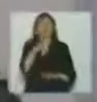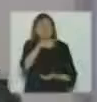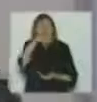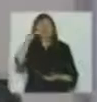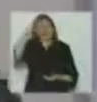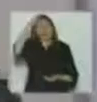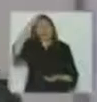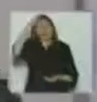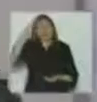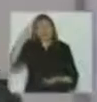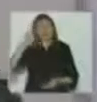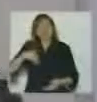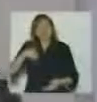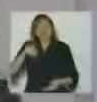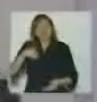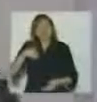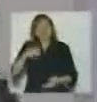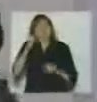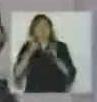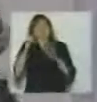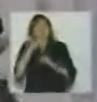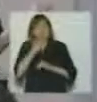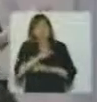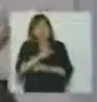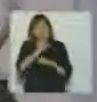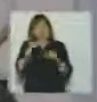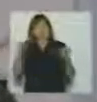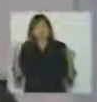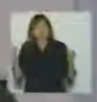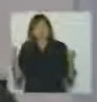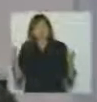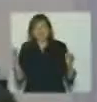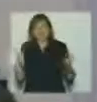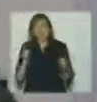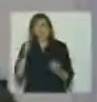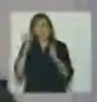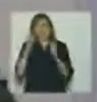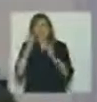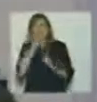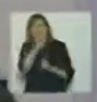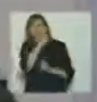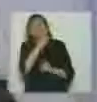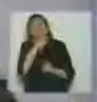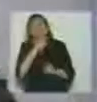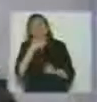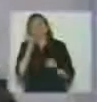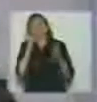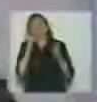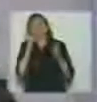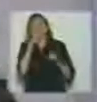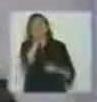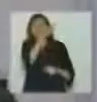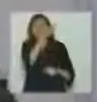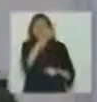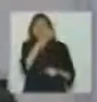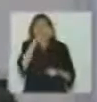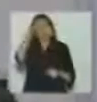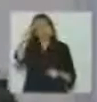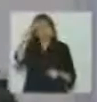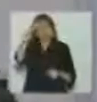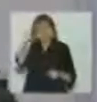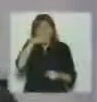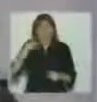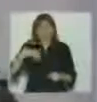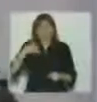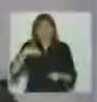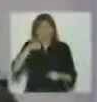yo sé que los que lo hicieron lo hicieron con mucho cariño de afecto algunos pensaban que era por cábala como no, no, dijiste que no vos dijiste que era argentino la